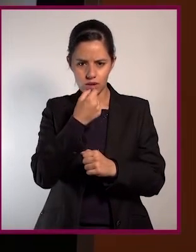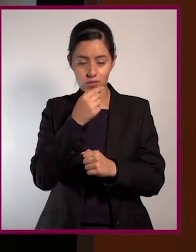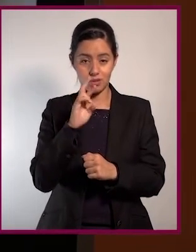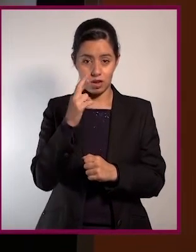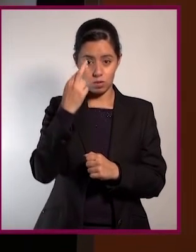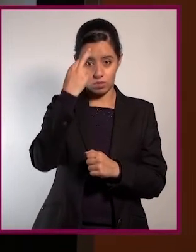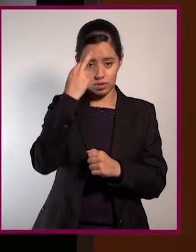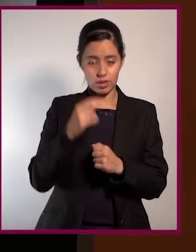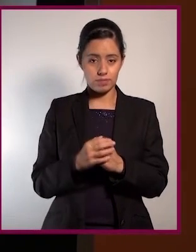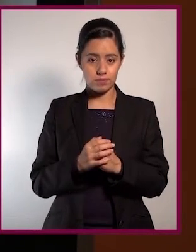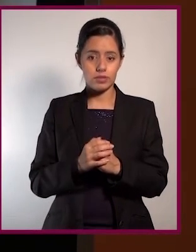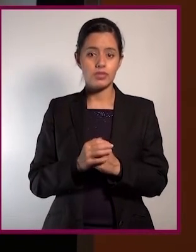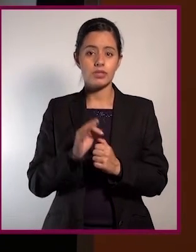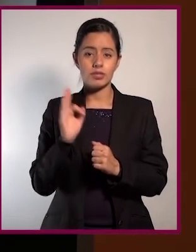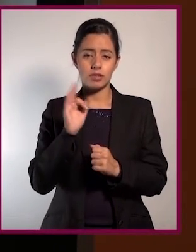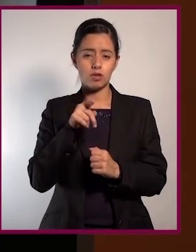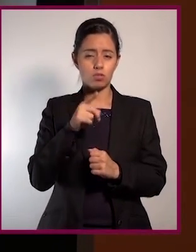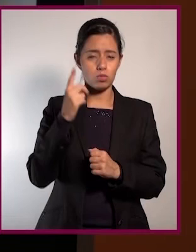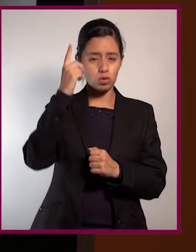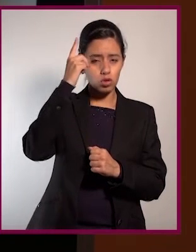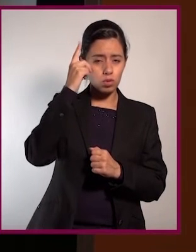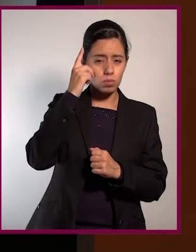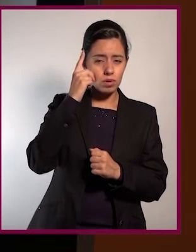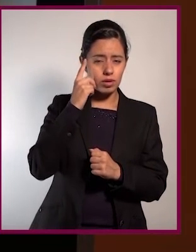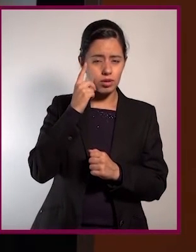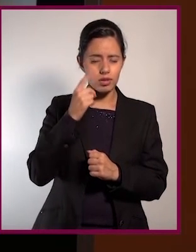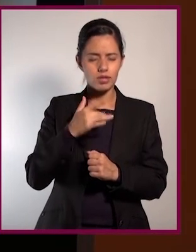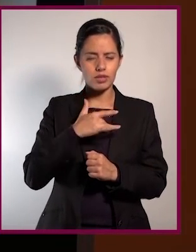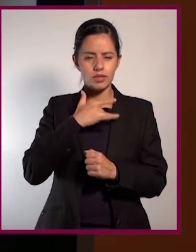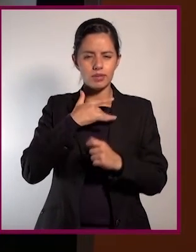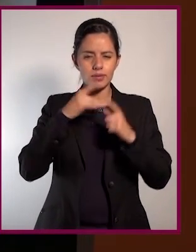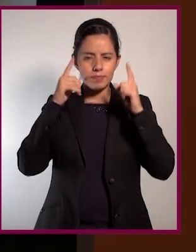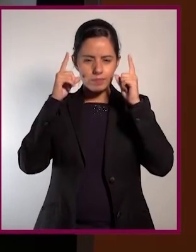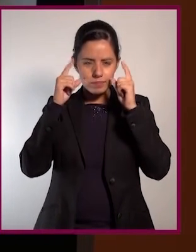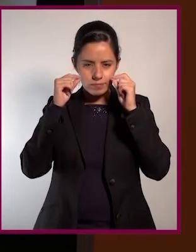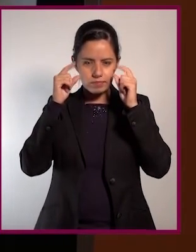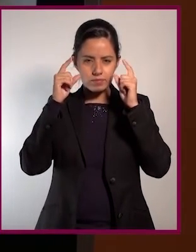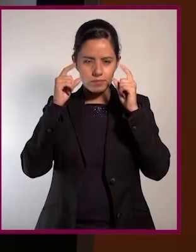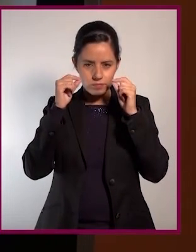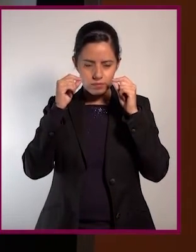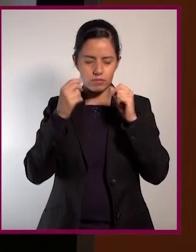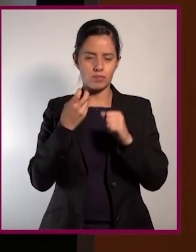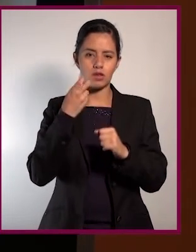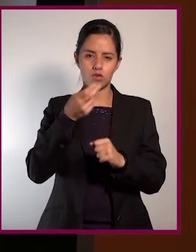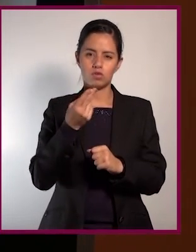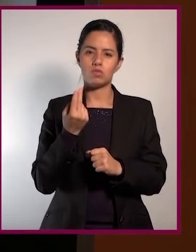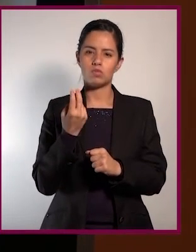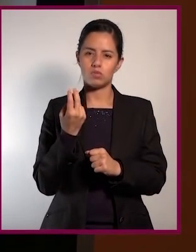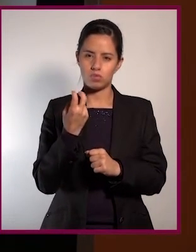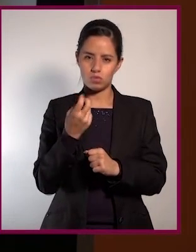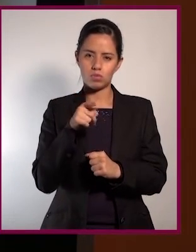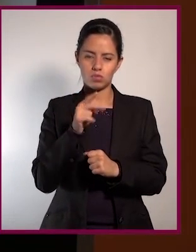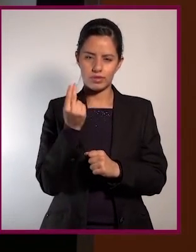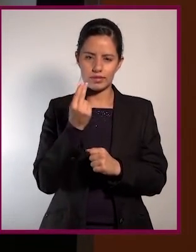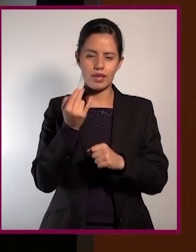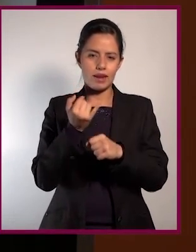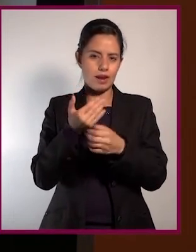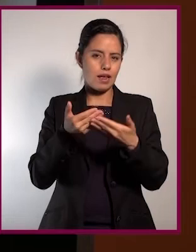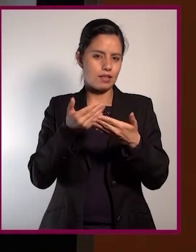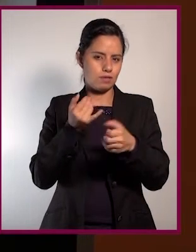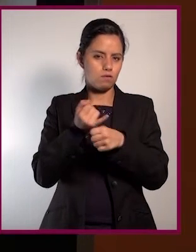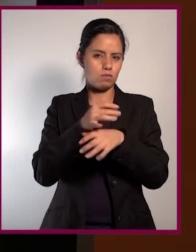Y recordar que algunos antihistamínicos también pueden producir sueño, entonces en qué condiciones es mejor evitar tomarlo,